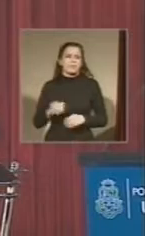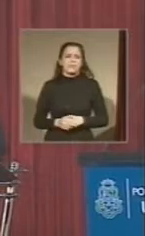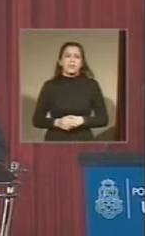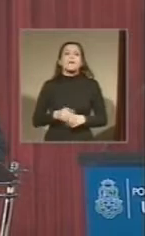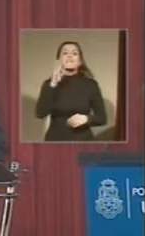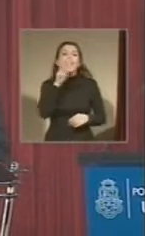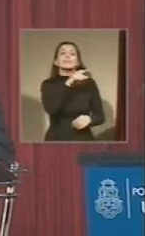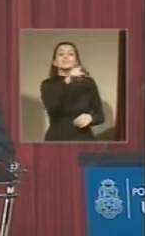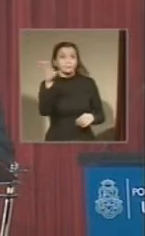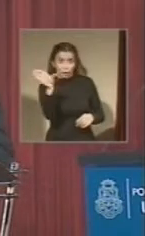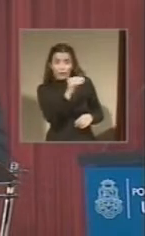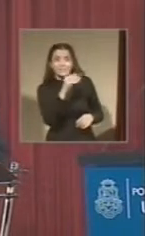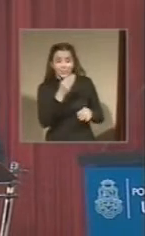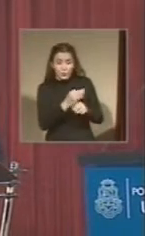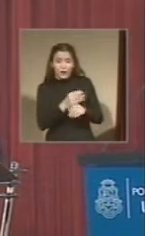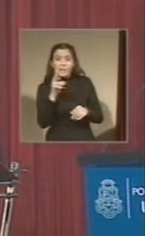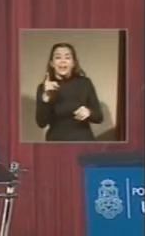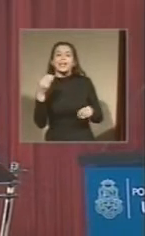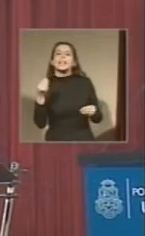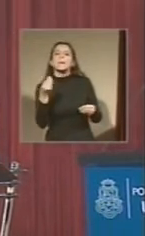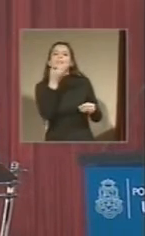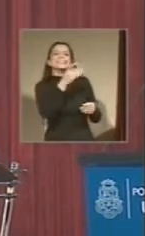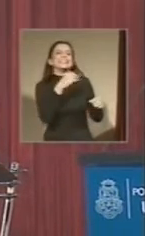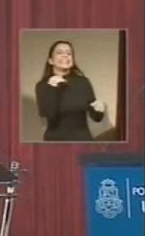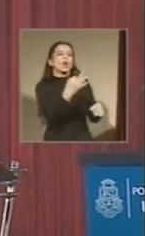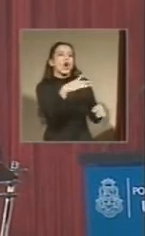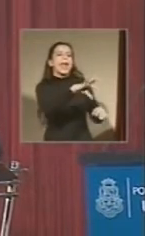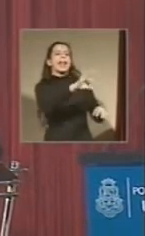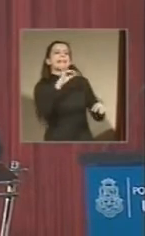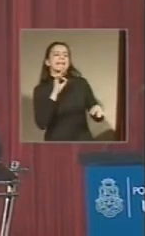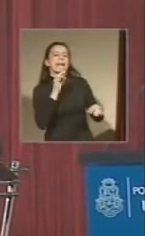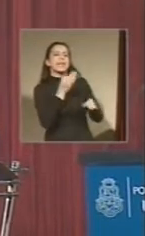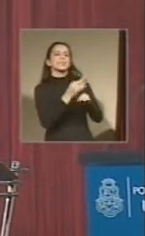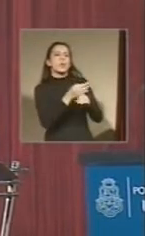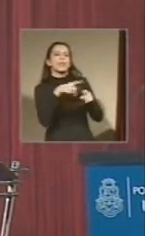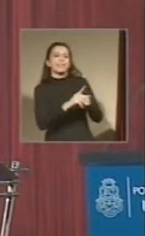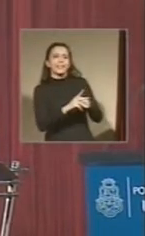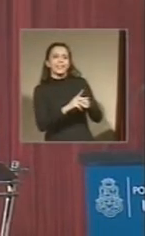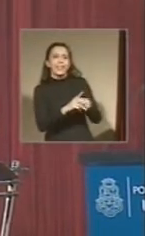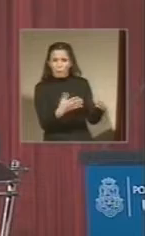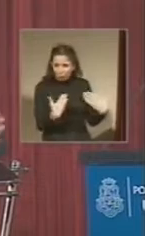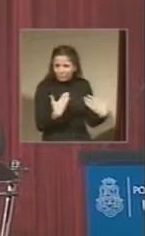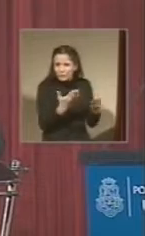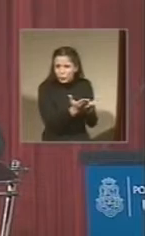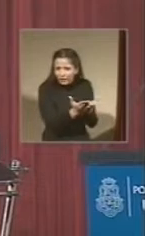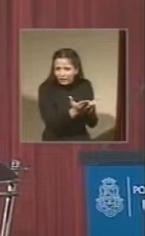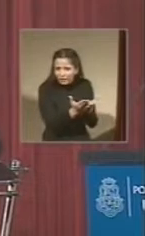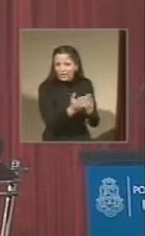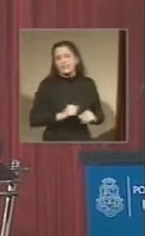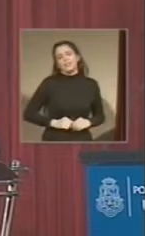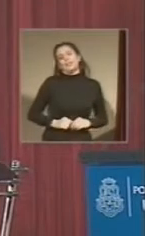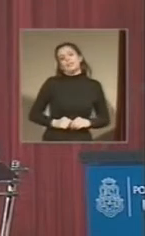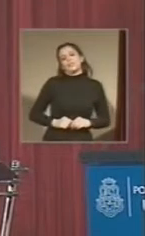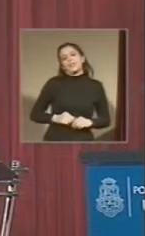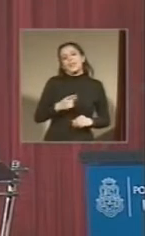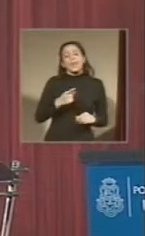si sus hijos que decidieron por una escuela técnica pueden estudiar con ese equipamiento. Vamos a trabajar fuertemente. Córdoba no sabe para dónde va, no tiene